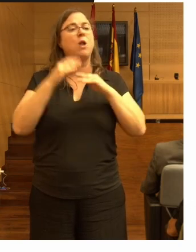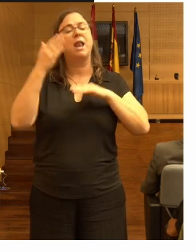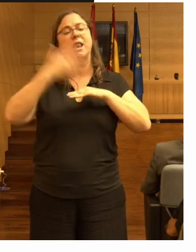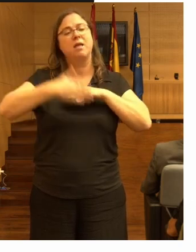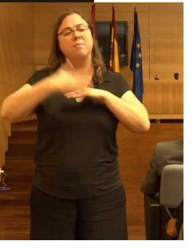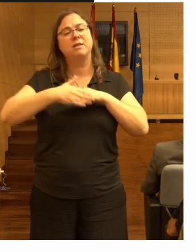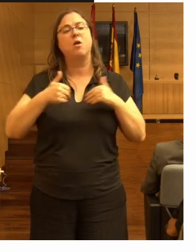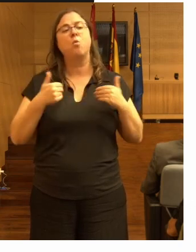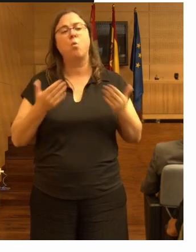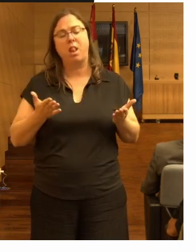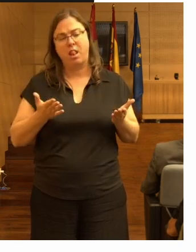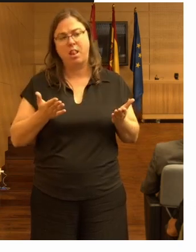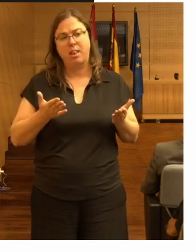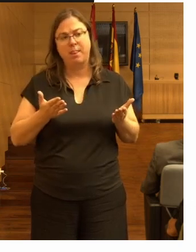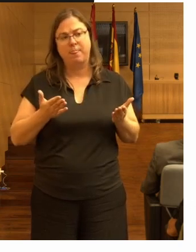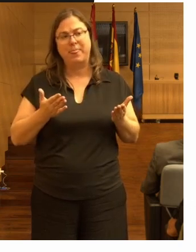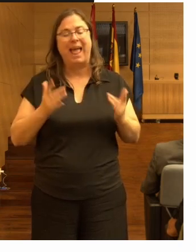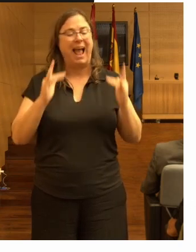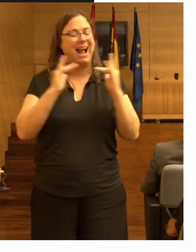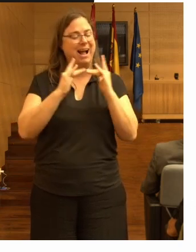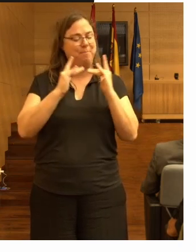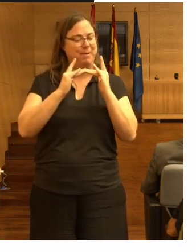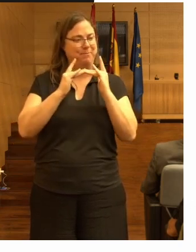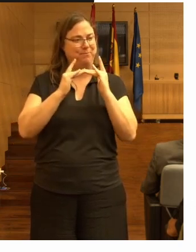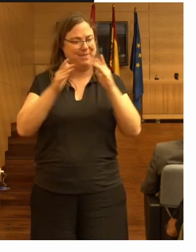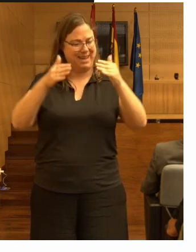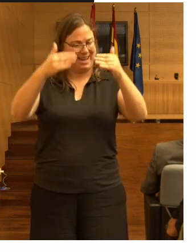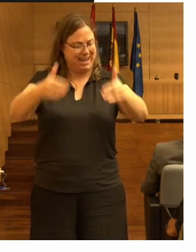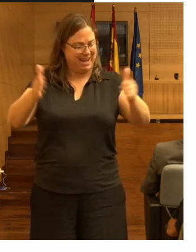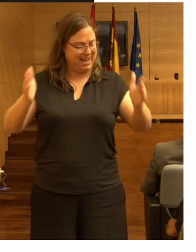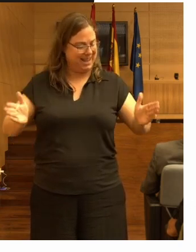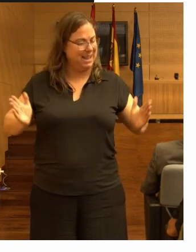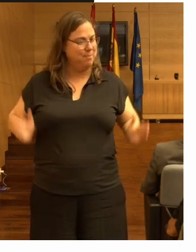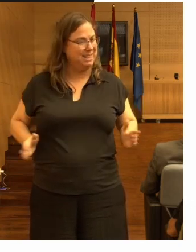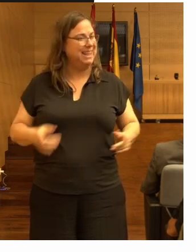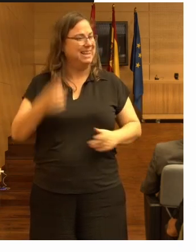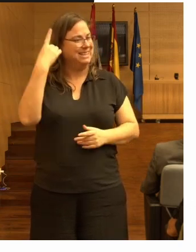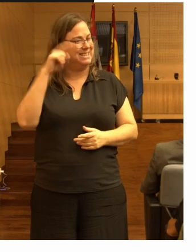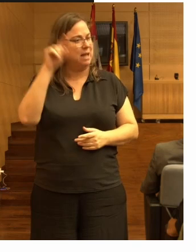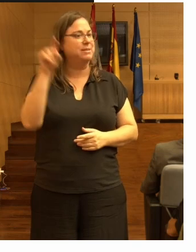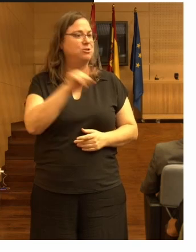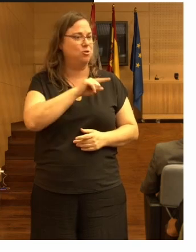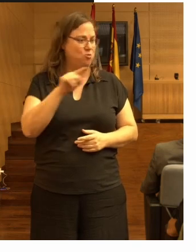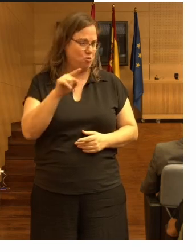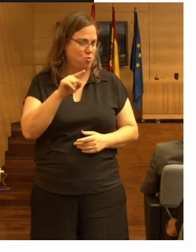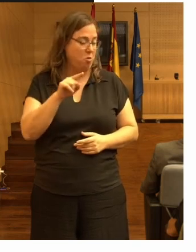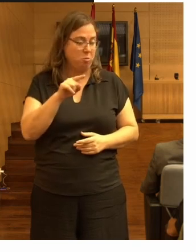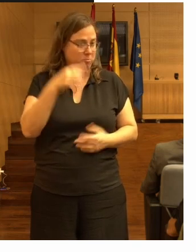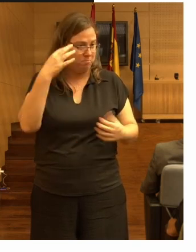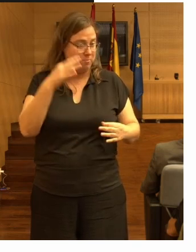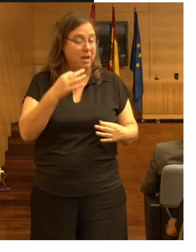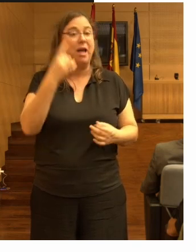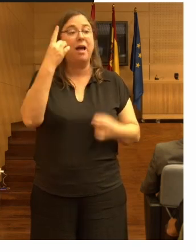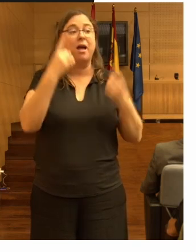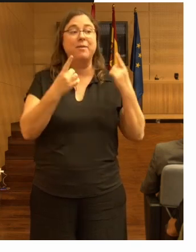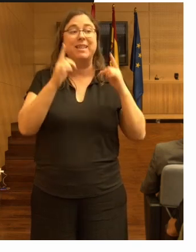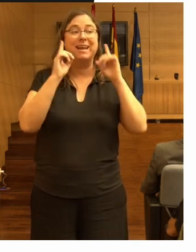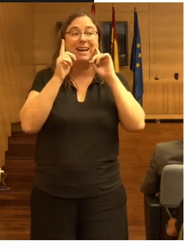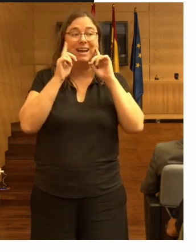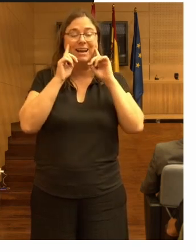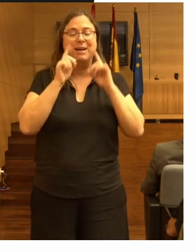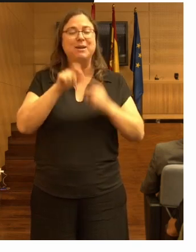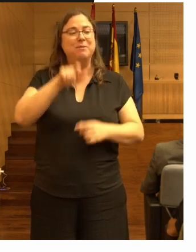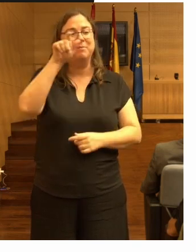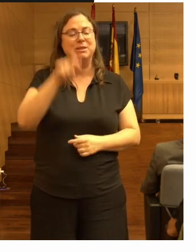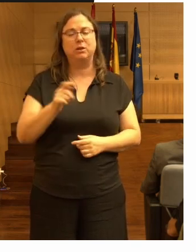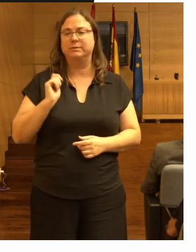límites de la cama esa sería mi primera pregunta concreta y la segunda es en algunos casos de caedores